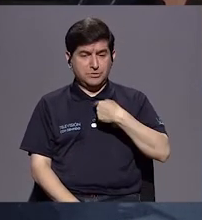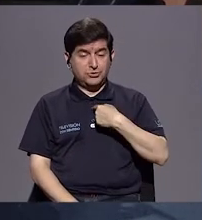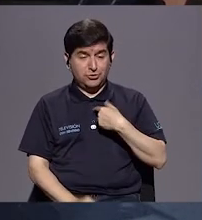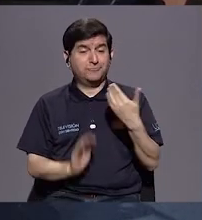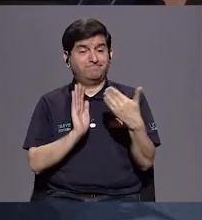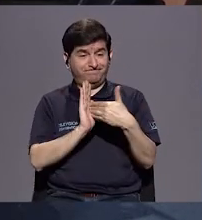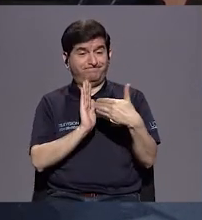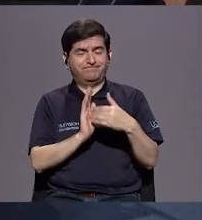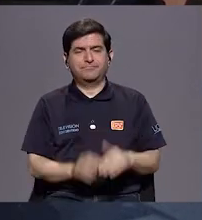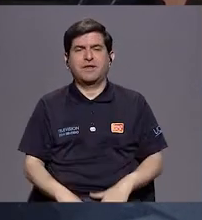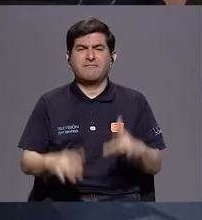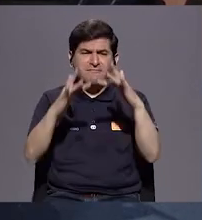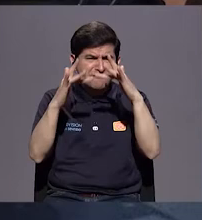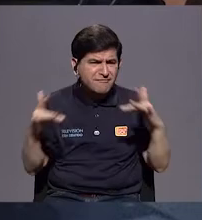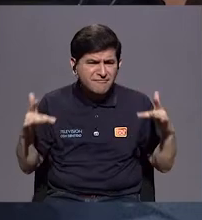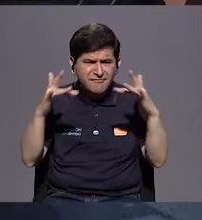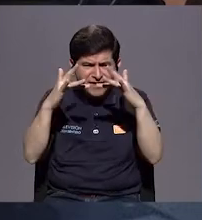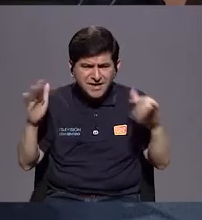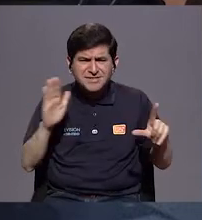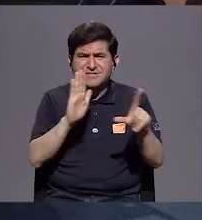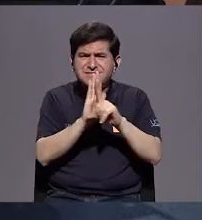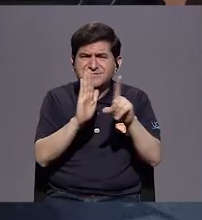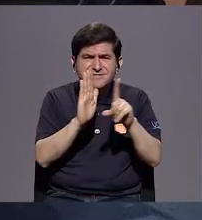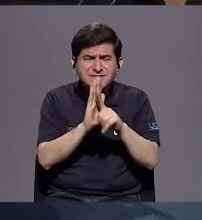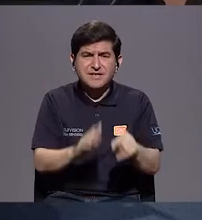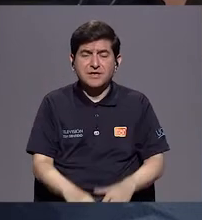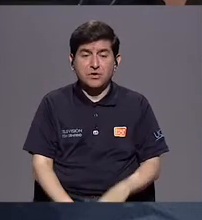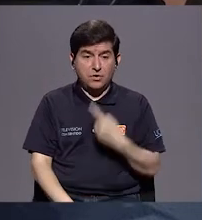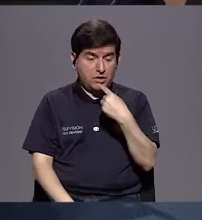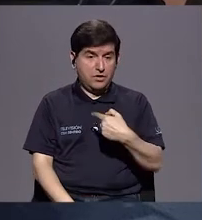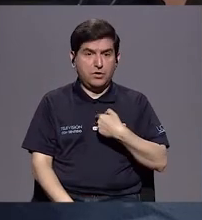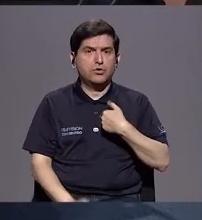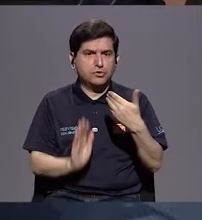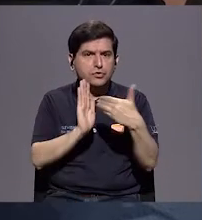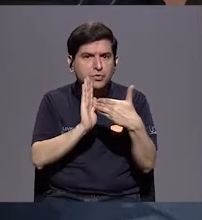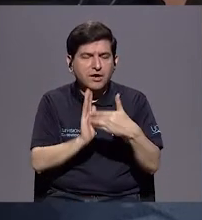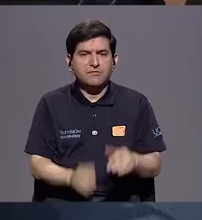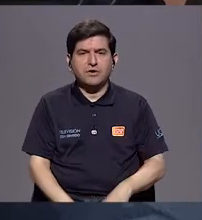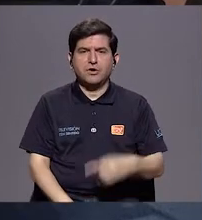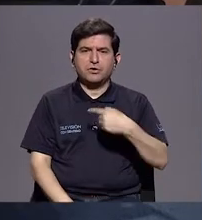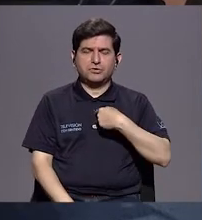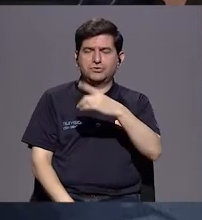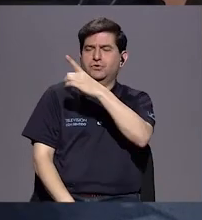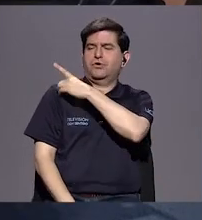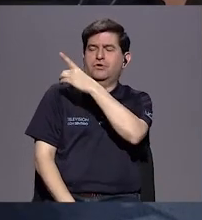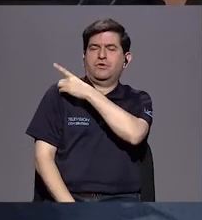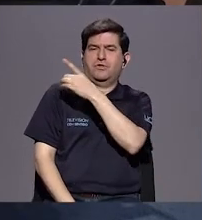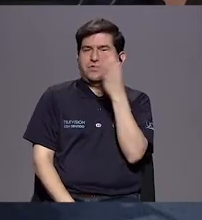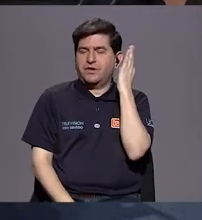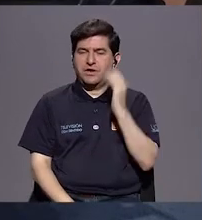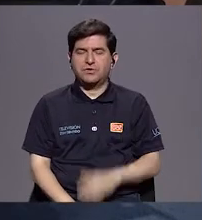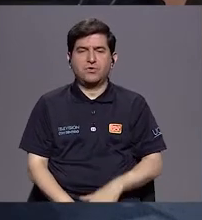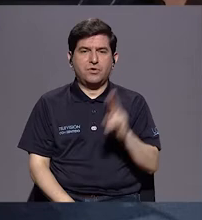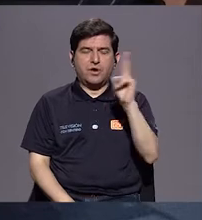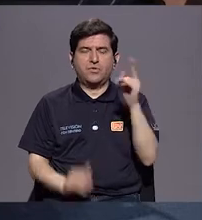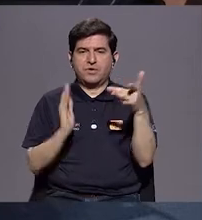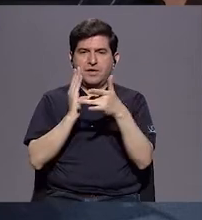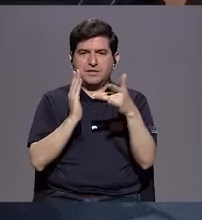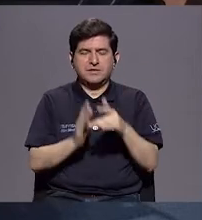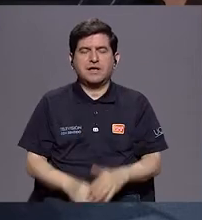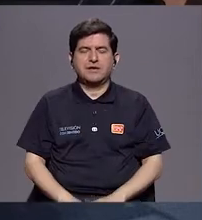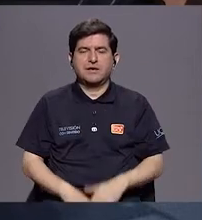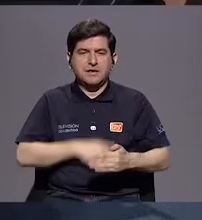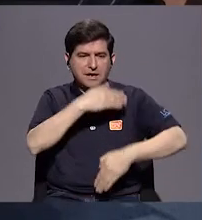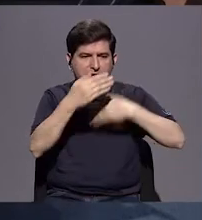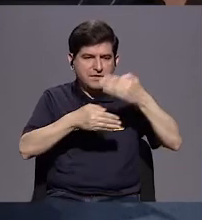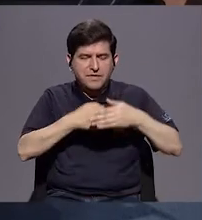padecerlo, existían vacíos legales y cuando digo me tocó padecerlo fue cuando estuve como directora de la Unidad Técnica de Gestión Vial de la